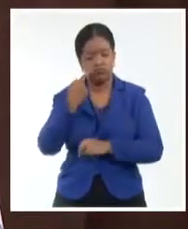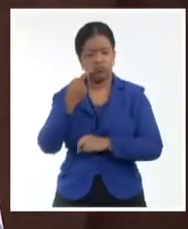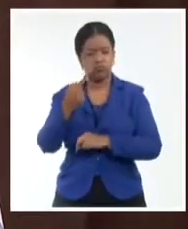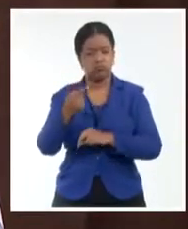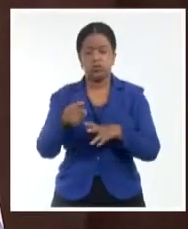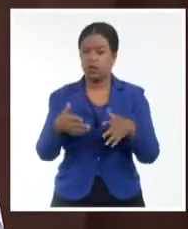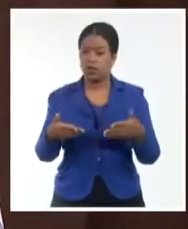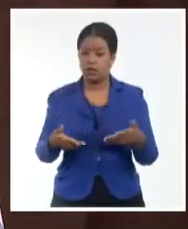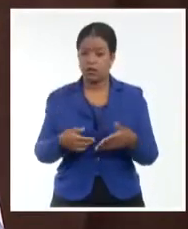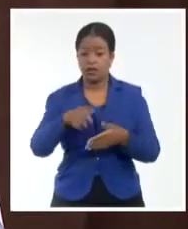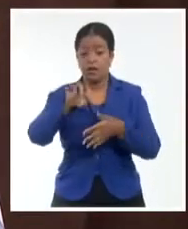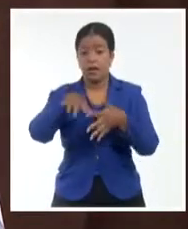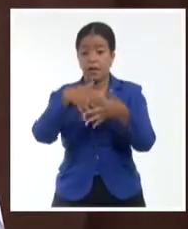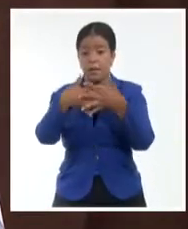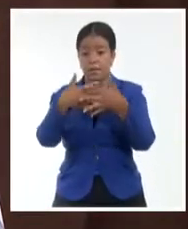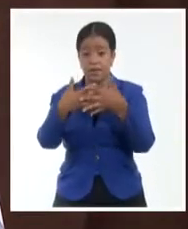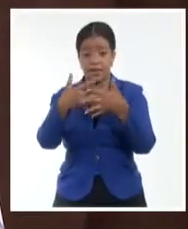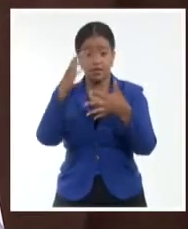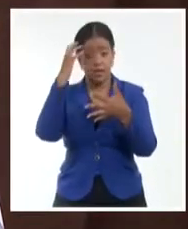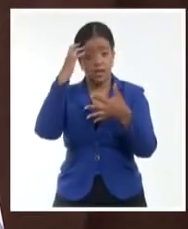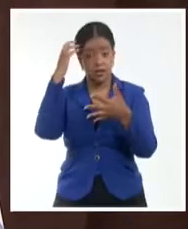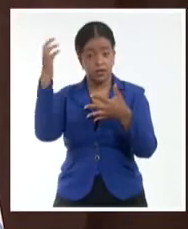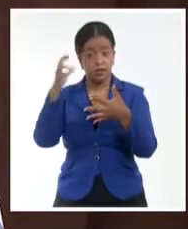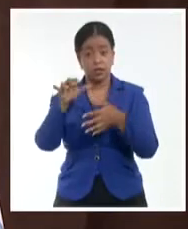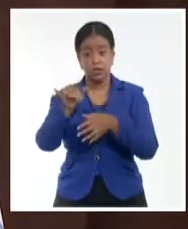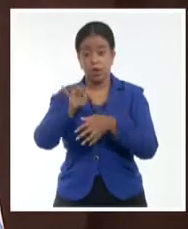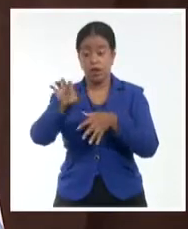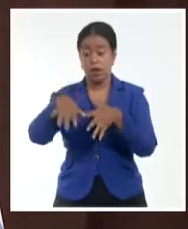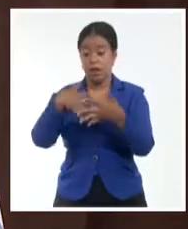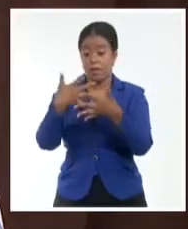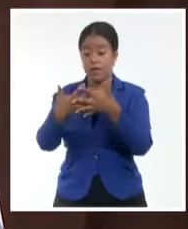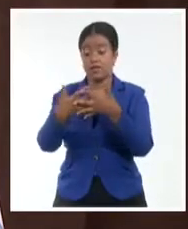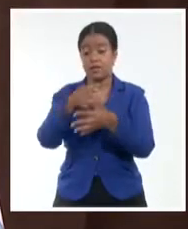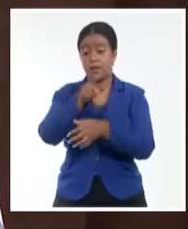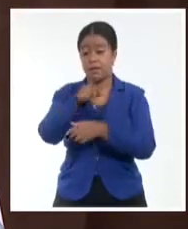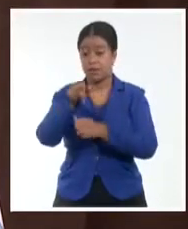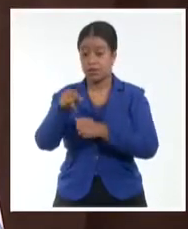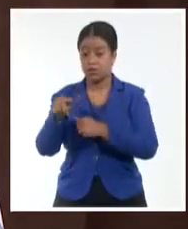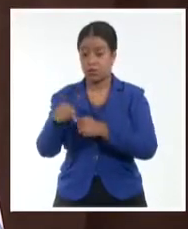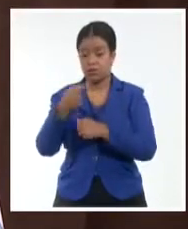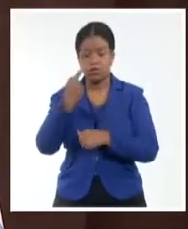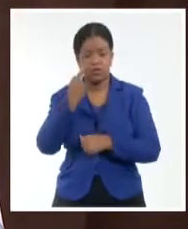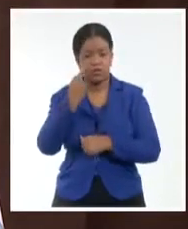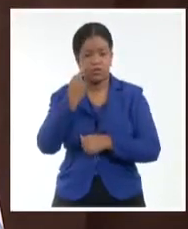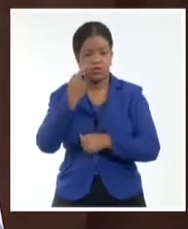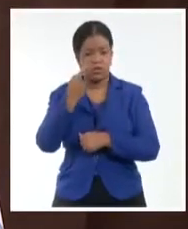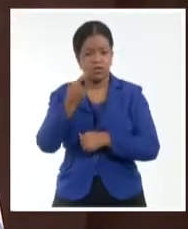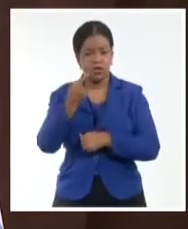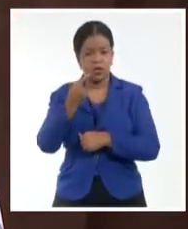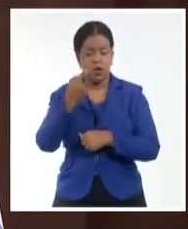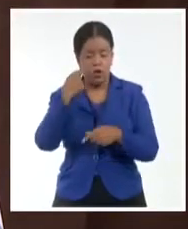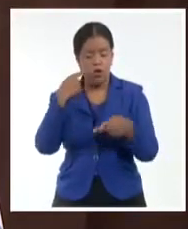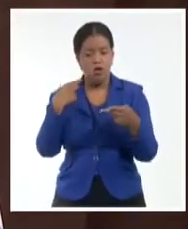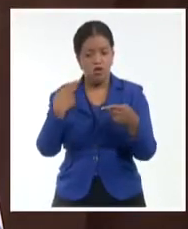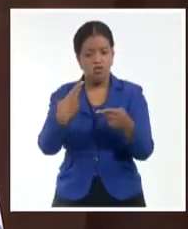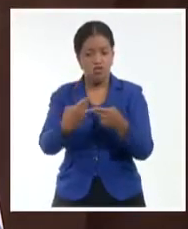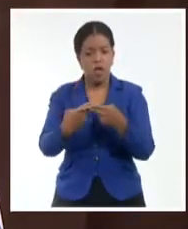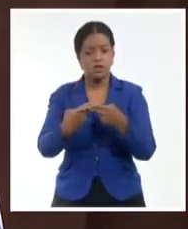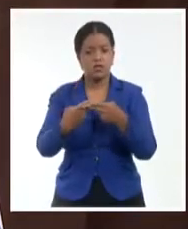empresas estatales como sus clientes ven confianza en el sistema.